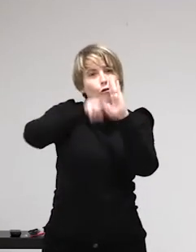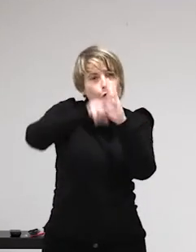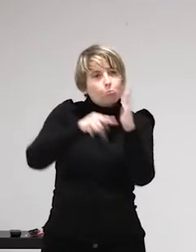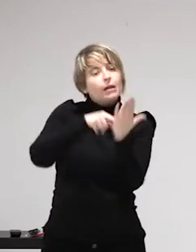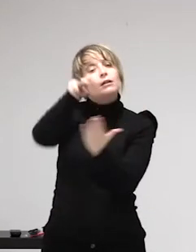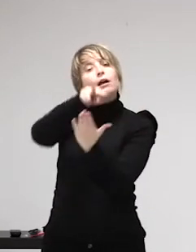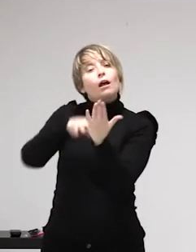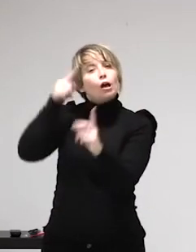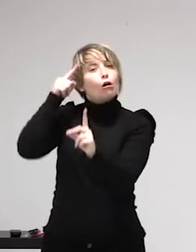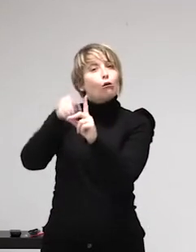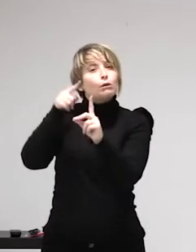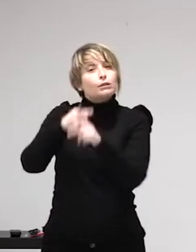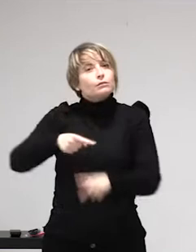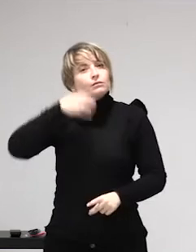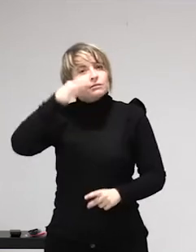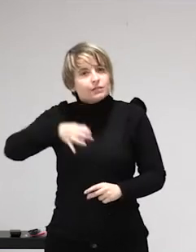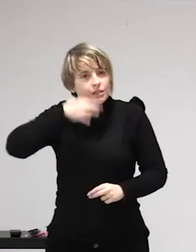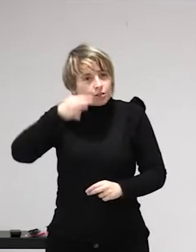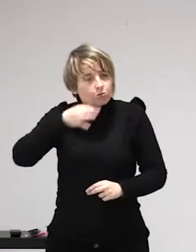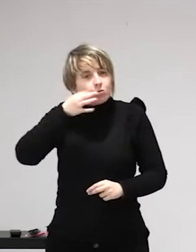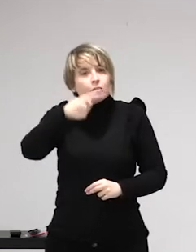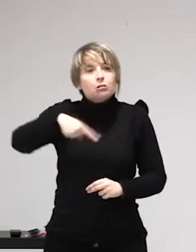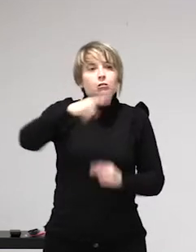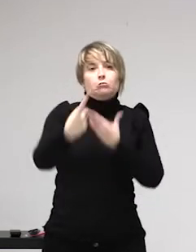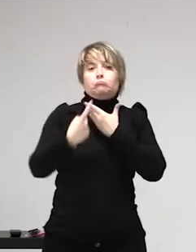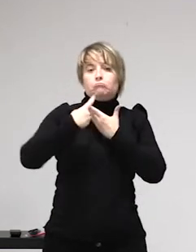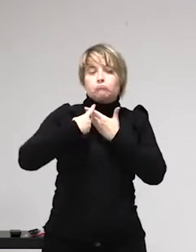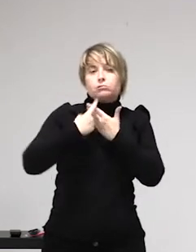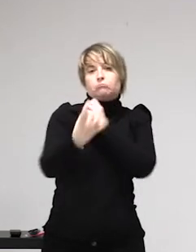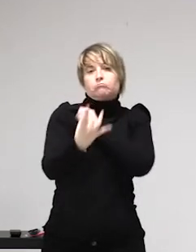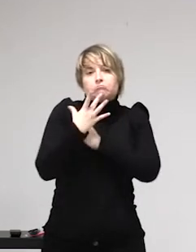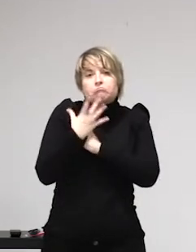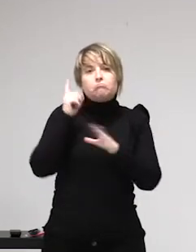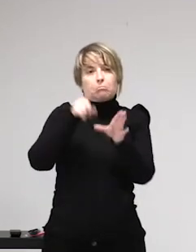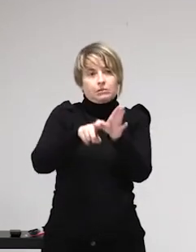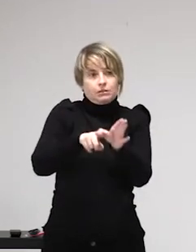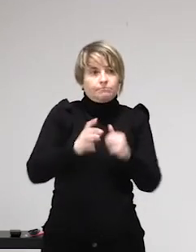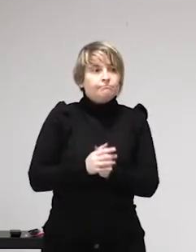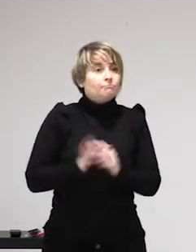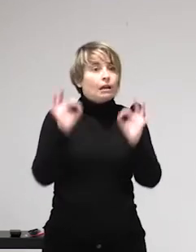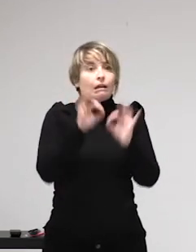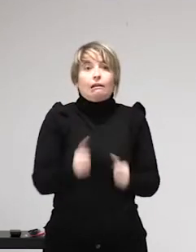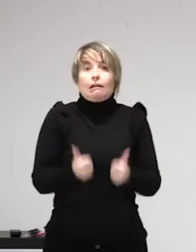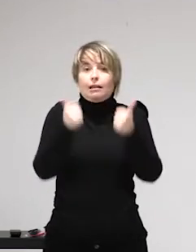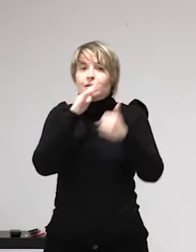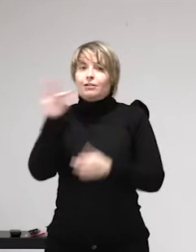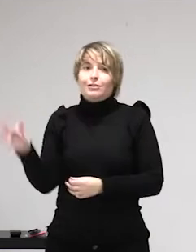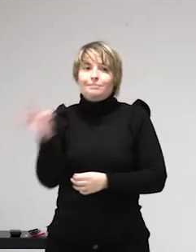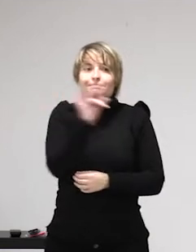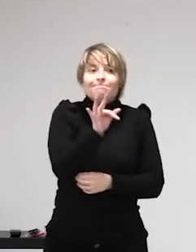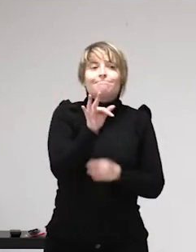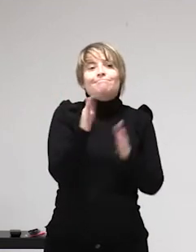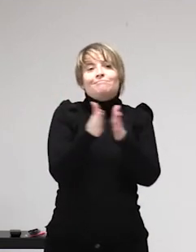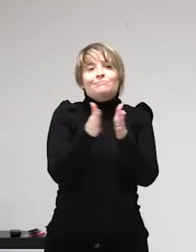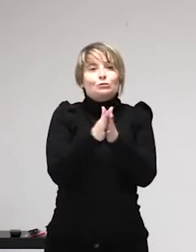compartir, tejer redes y es un espacio donde podamos expresarnos precisamente porque hay quien quiere callar nuestra voz